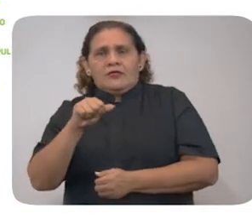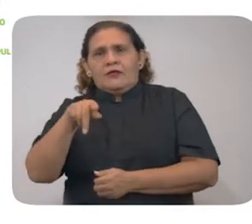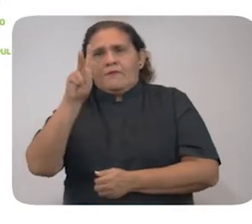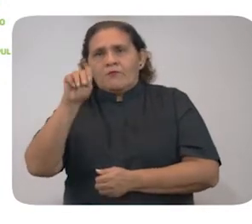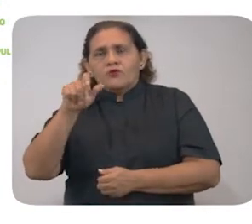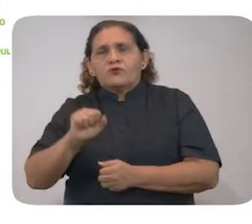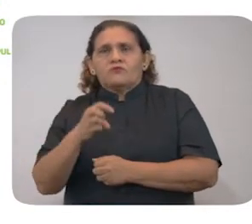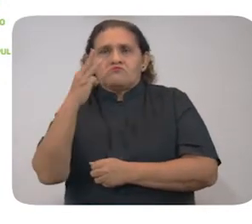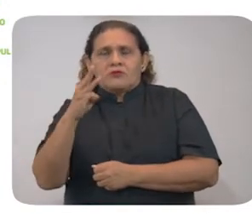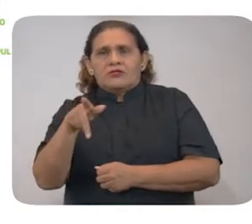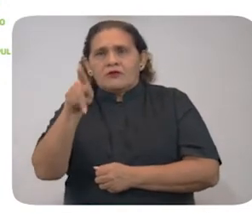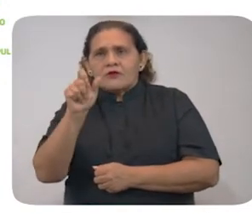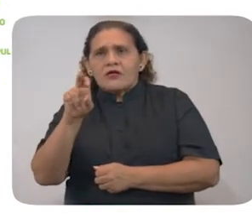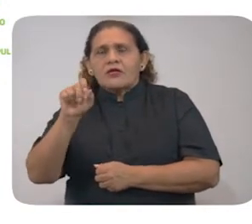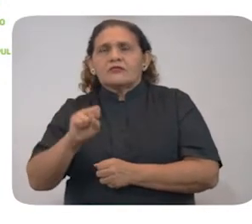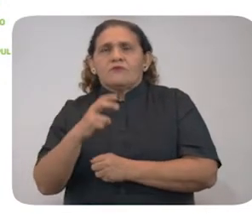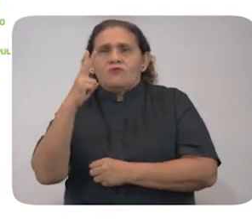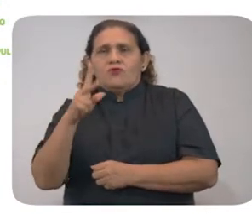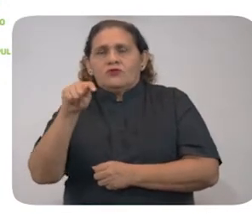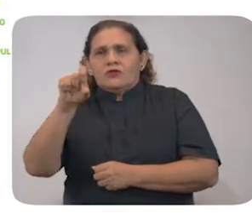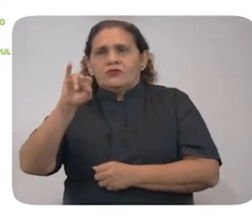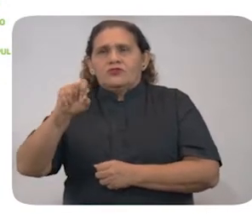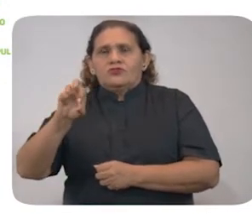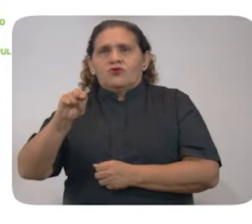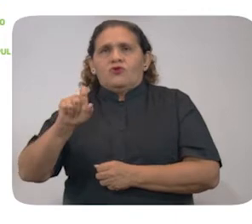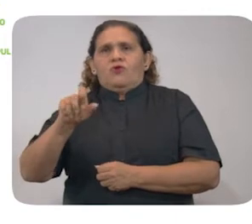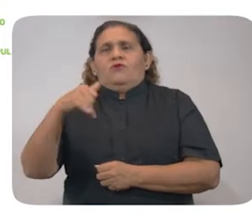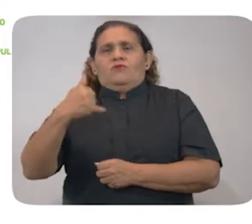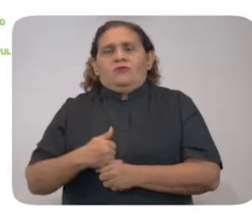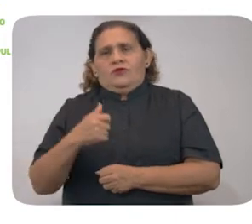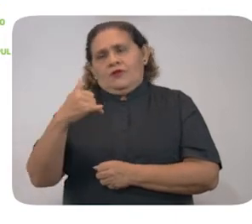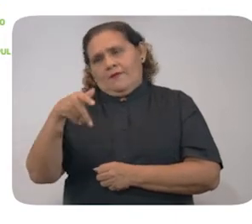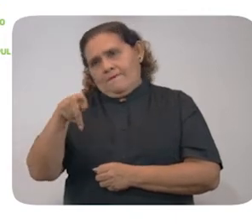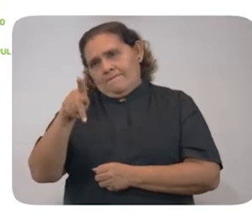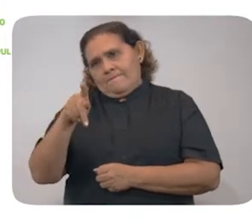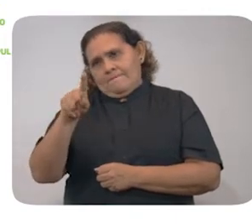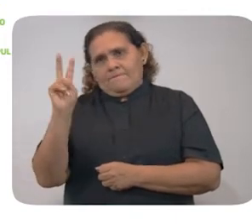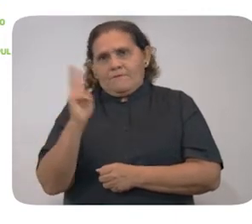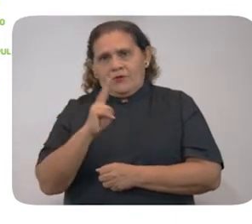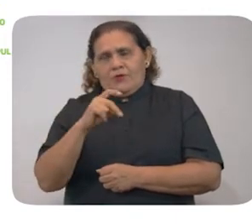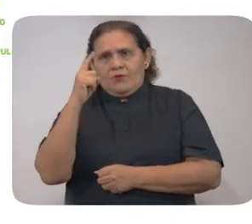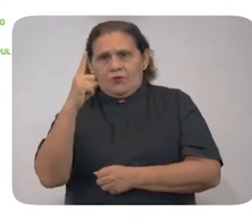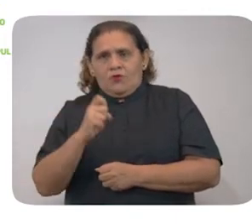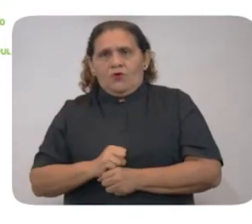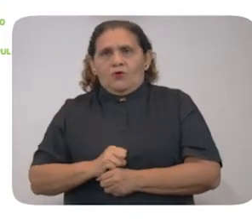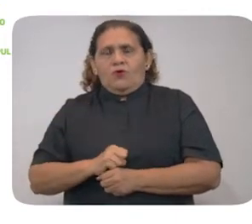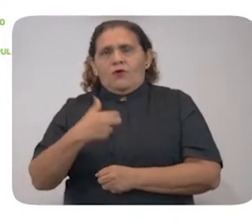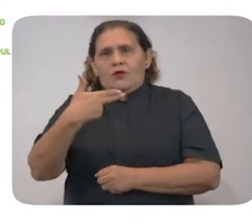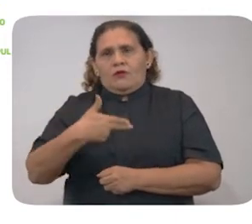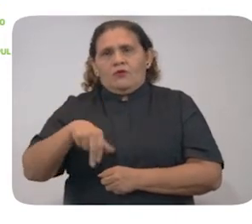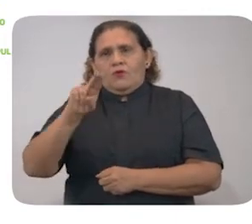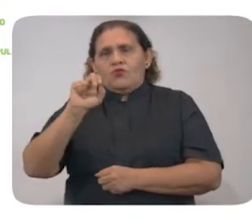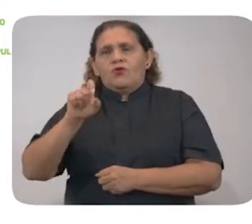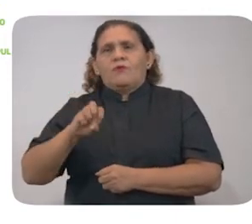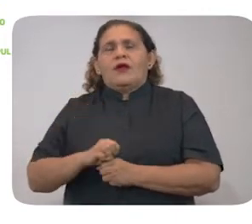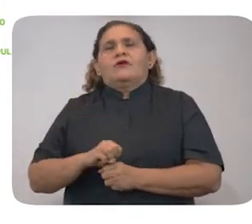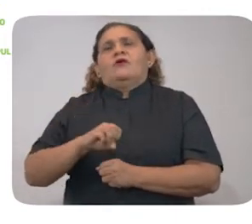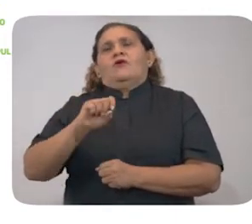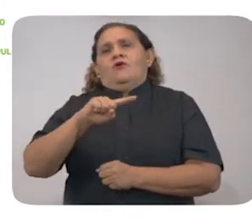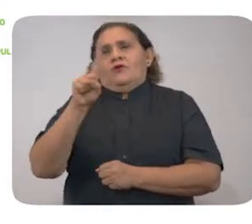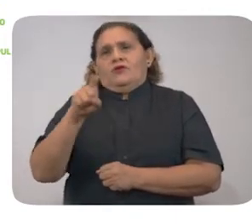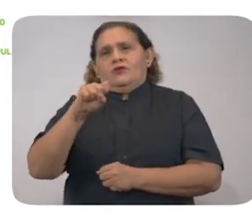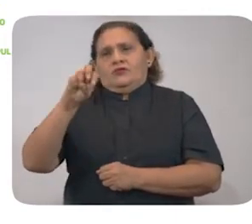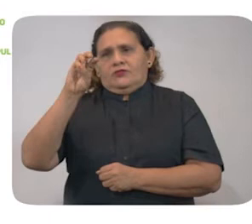3 en Canacín, 2 en Tixcococ, Tixpegual y Valladolid, y uno en Junucmá, Isamal, Oshkuzcab,